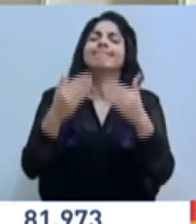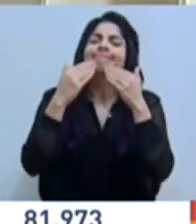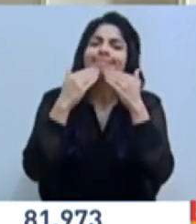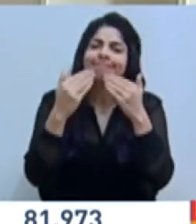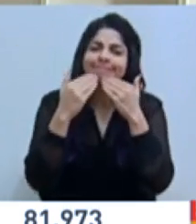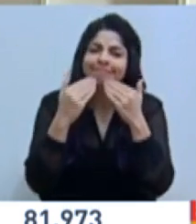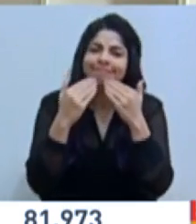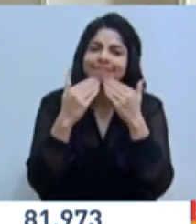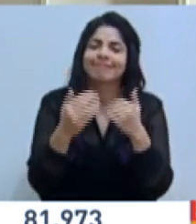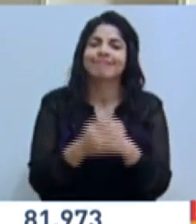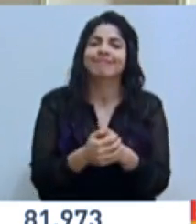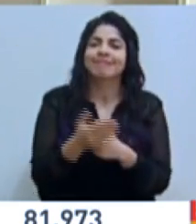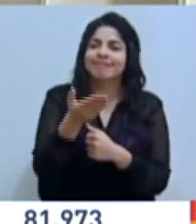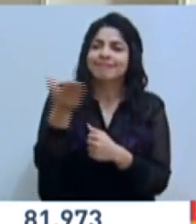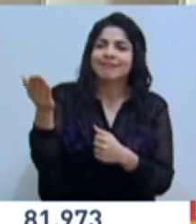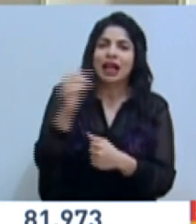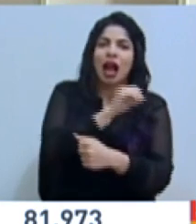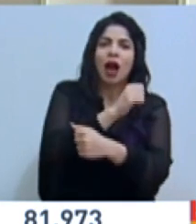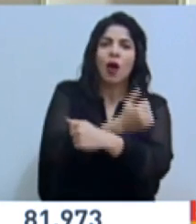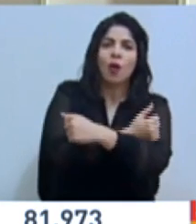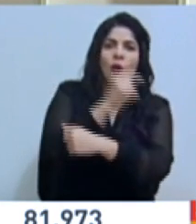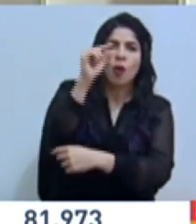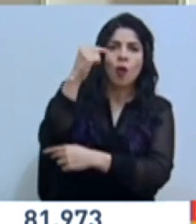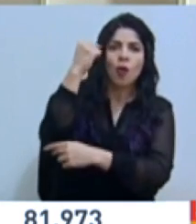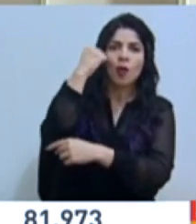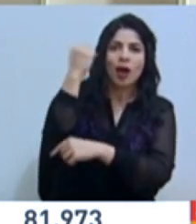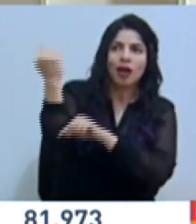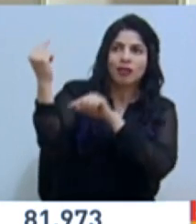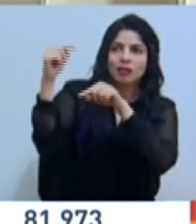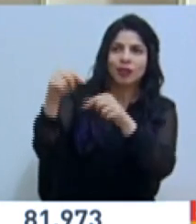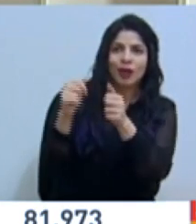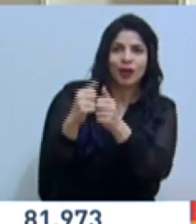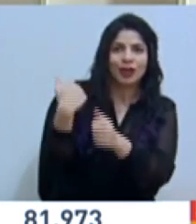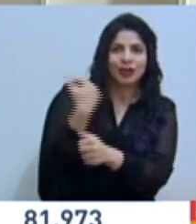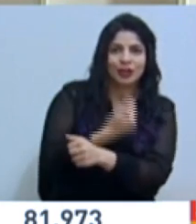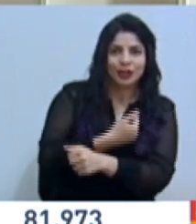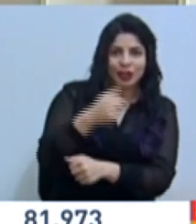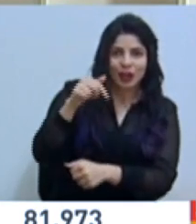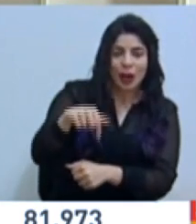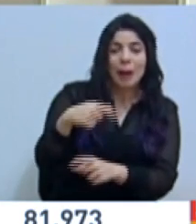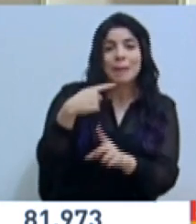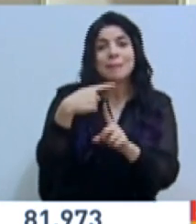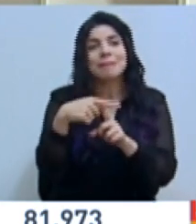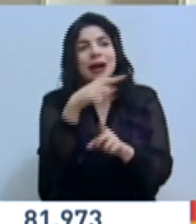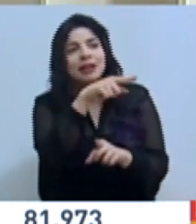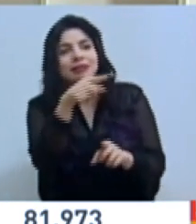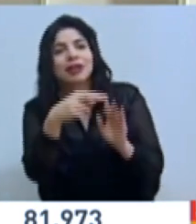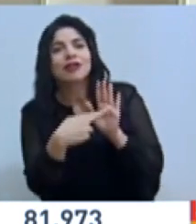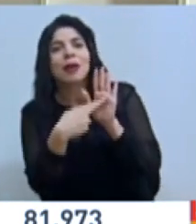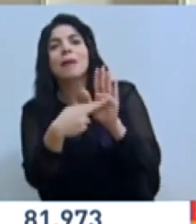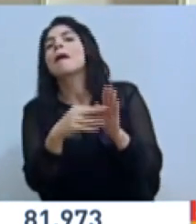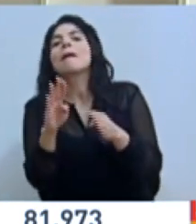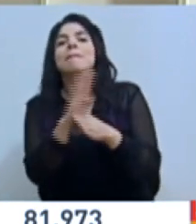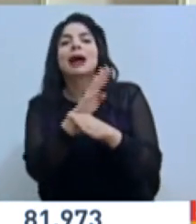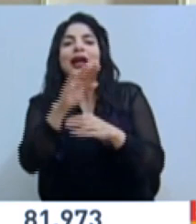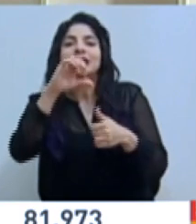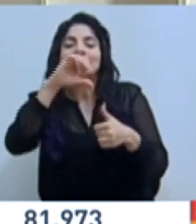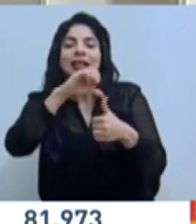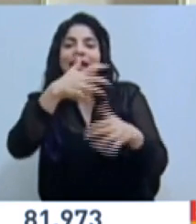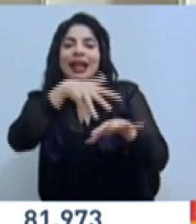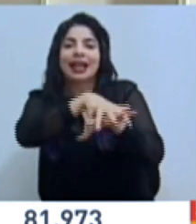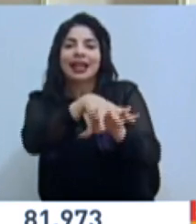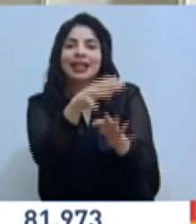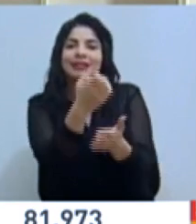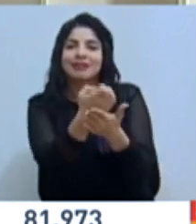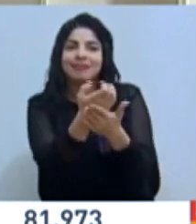agradecemos tanto a las autoridades de gobierno que nos acompañaron el día de hoy como a los representantes del Banco Centroamericano de Integración